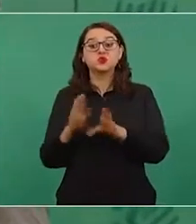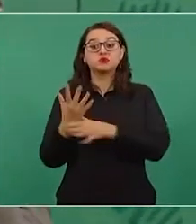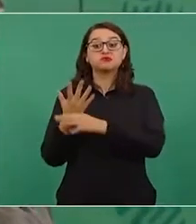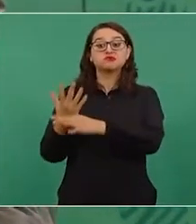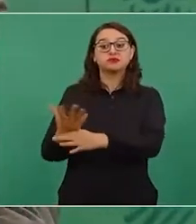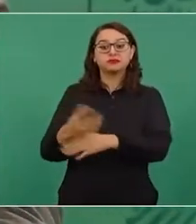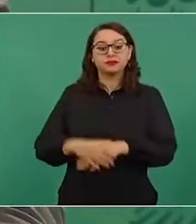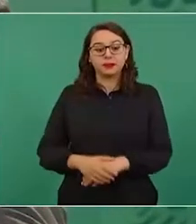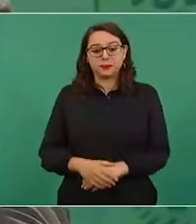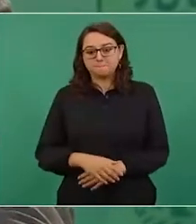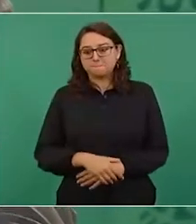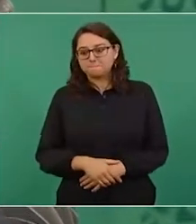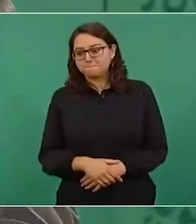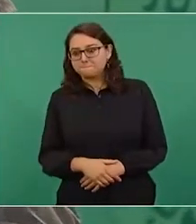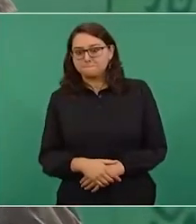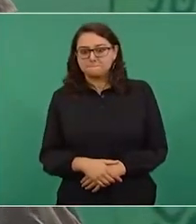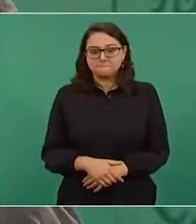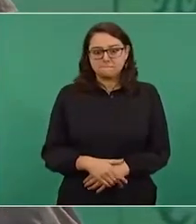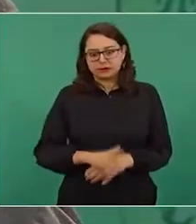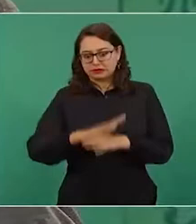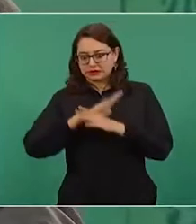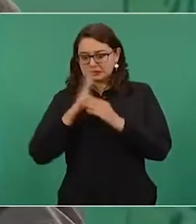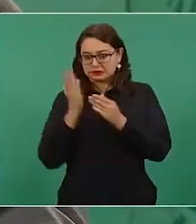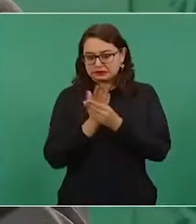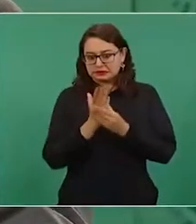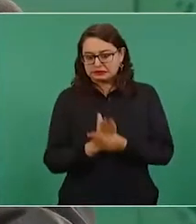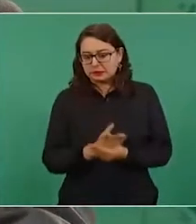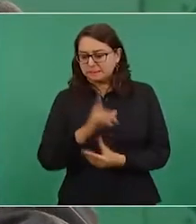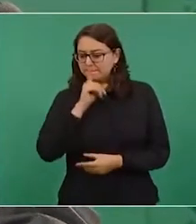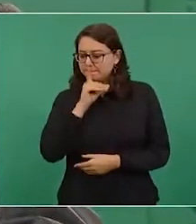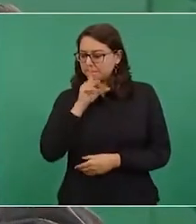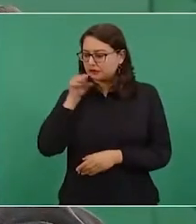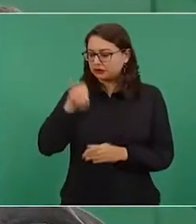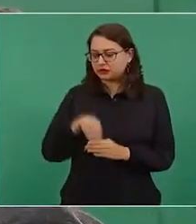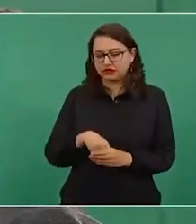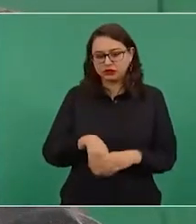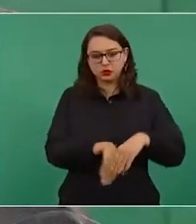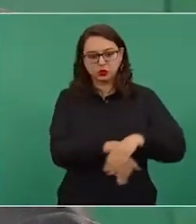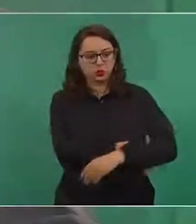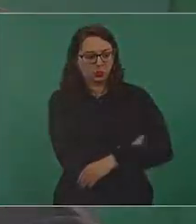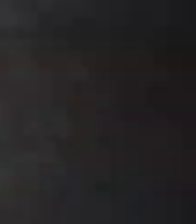mantener bajo reserva el expediente de Odebrecht.